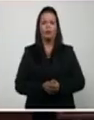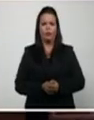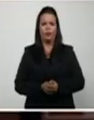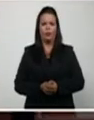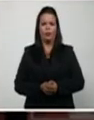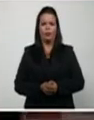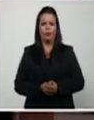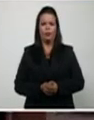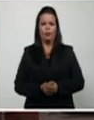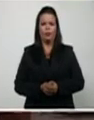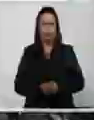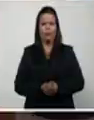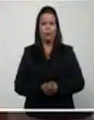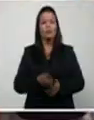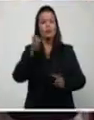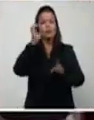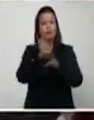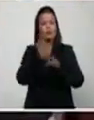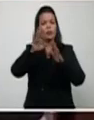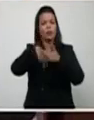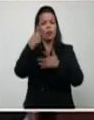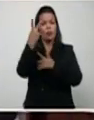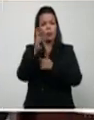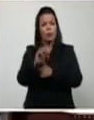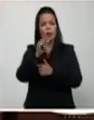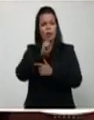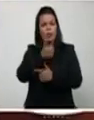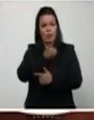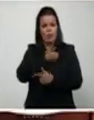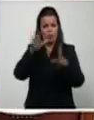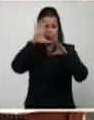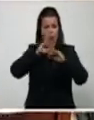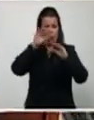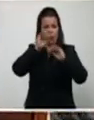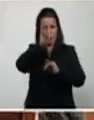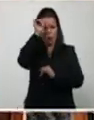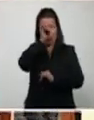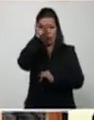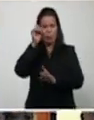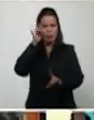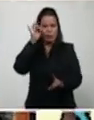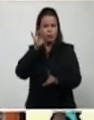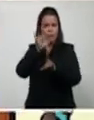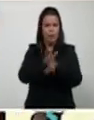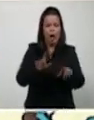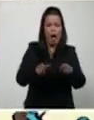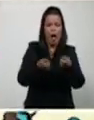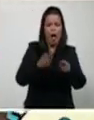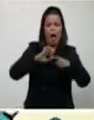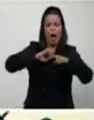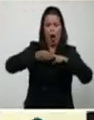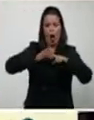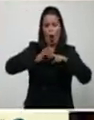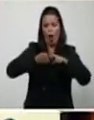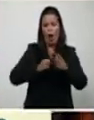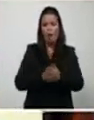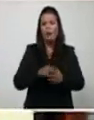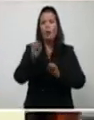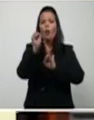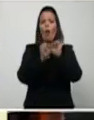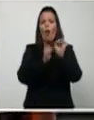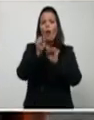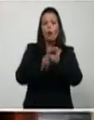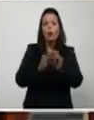Este 20 de diciembre en las Noches Cubanas de domingo cuentan con un nuevo espacio de corte humorístico. El Motor de Arranque, programa